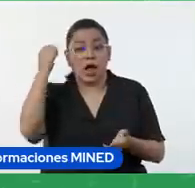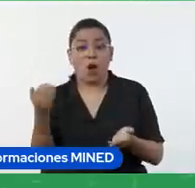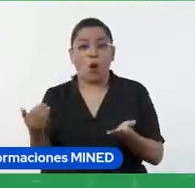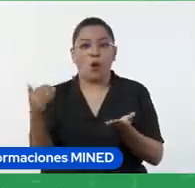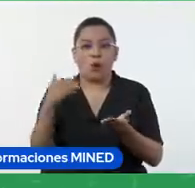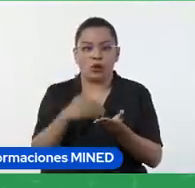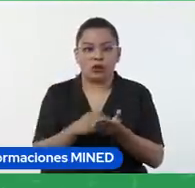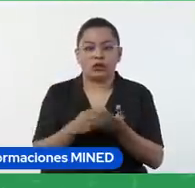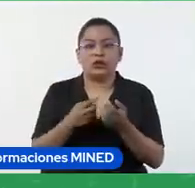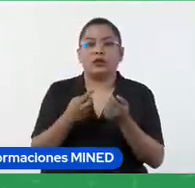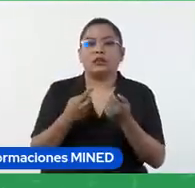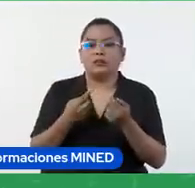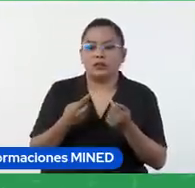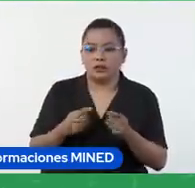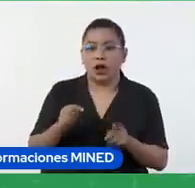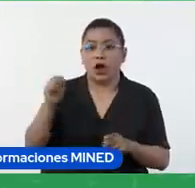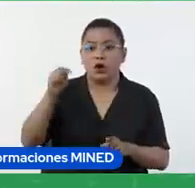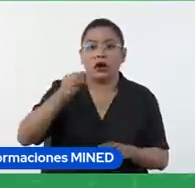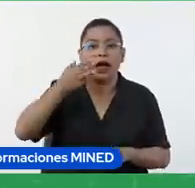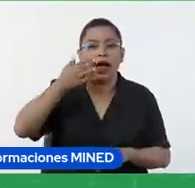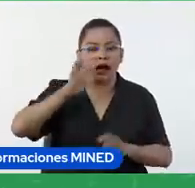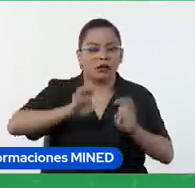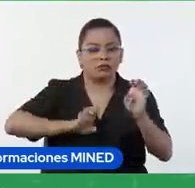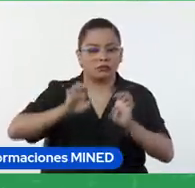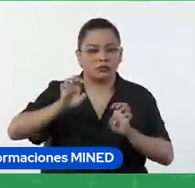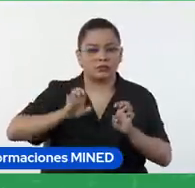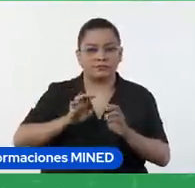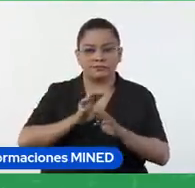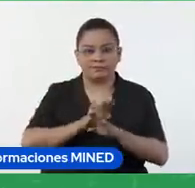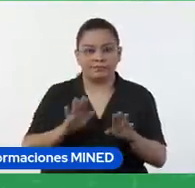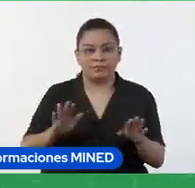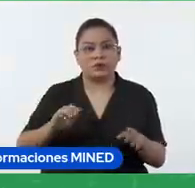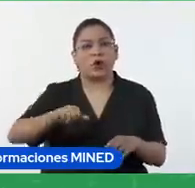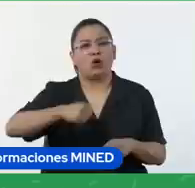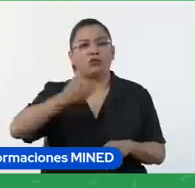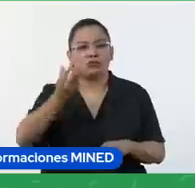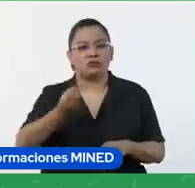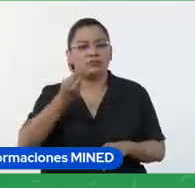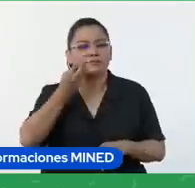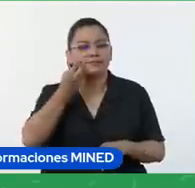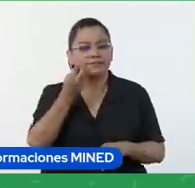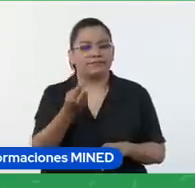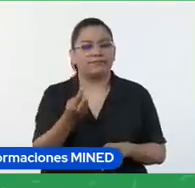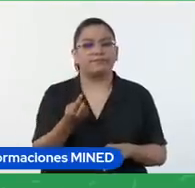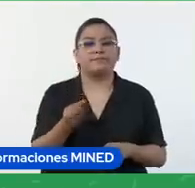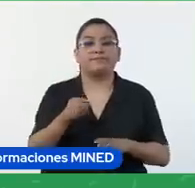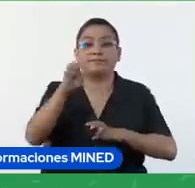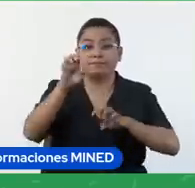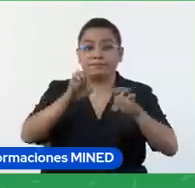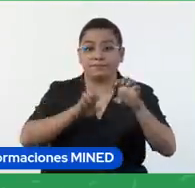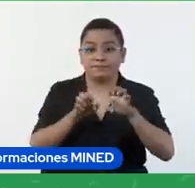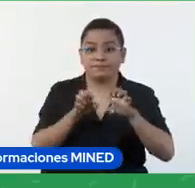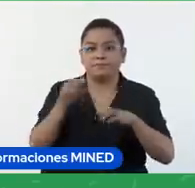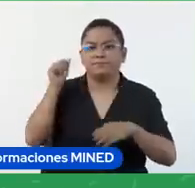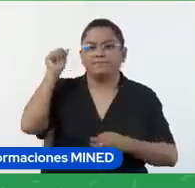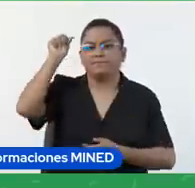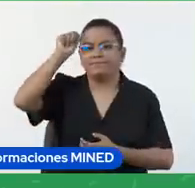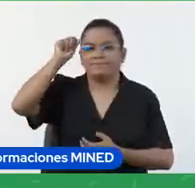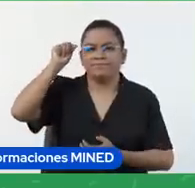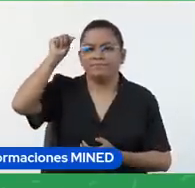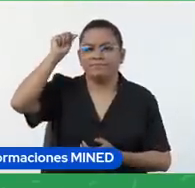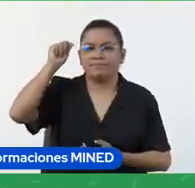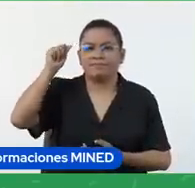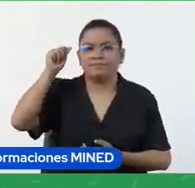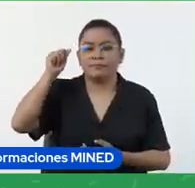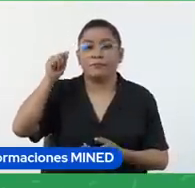ahora vamos a ver ejemplos de evaluación después otro día van a ver cómo esa evaluación se analiza y